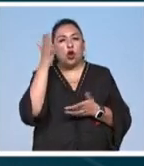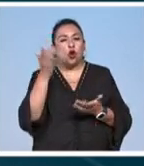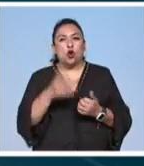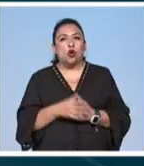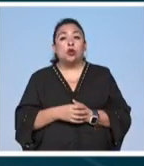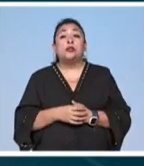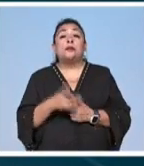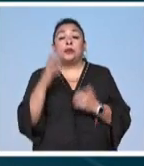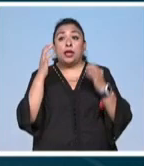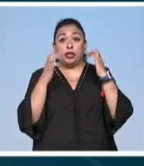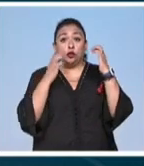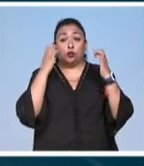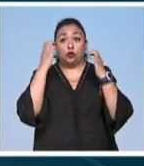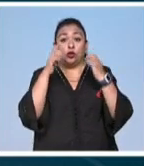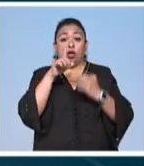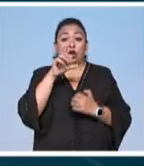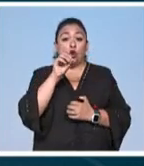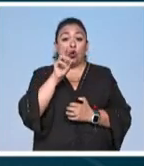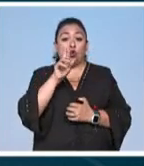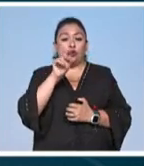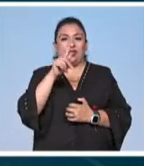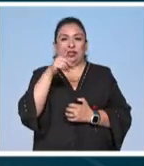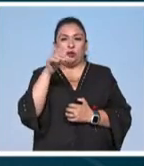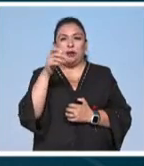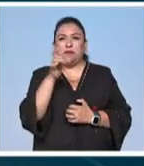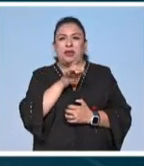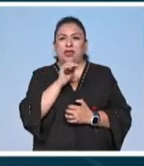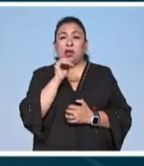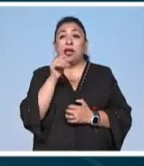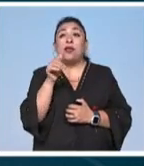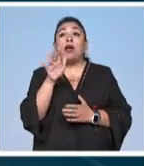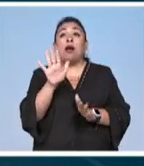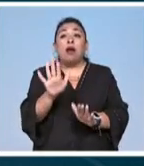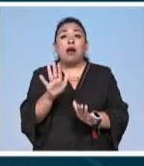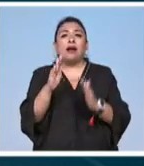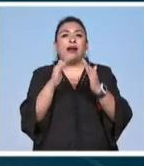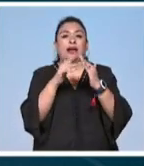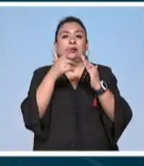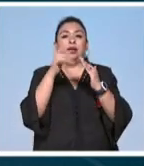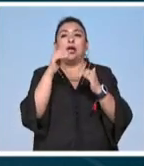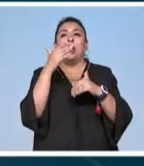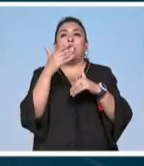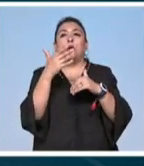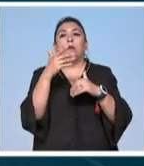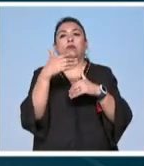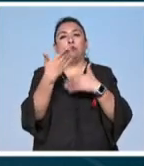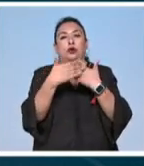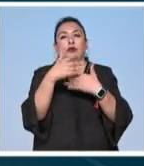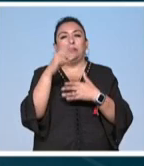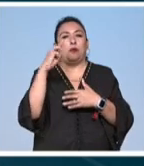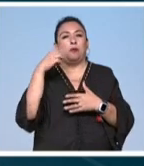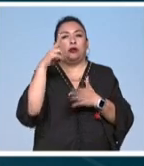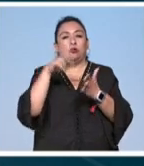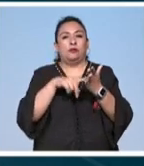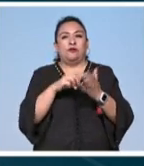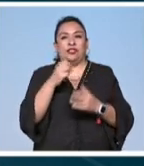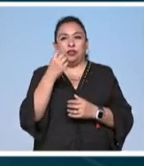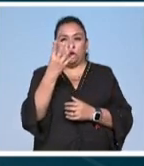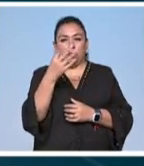la exposición Lourdes Grobet crear sin miedo permanecerá en la casa del lago hasta marzo de 2024